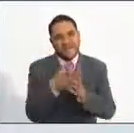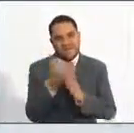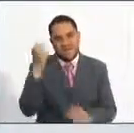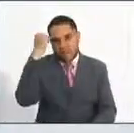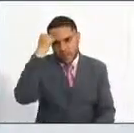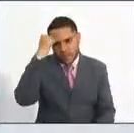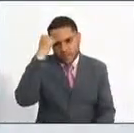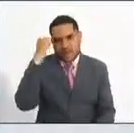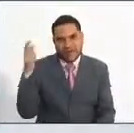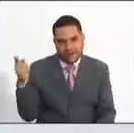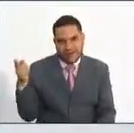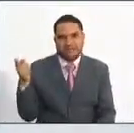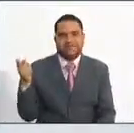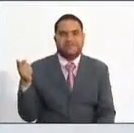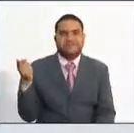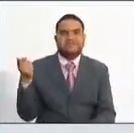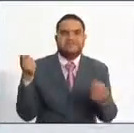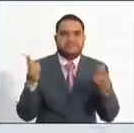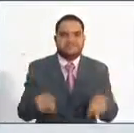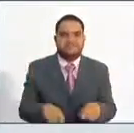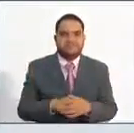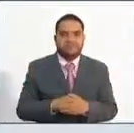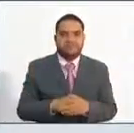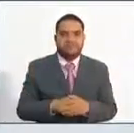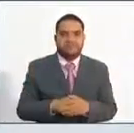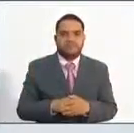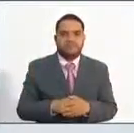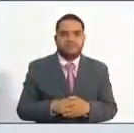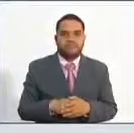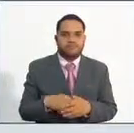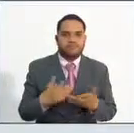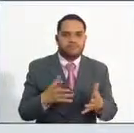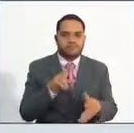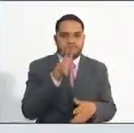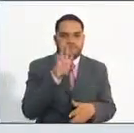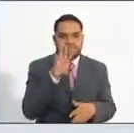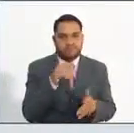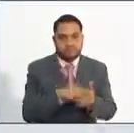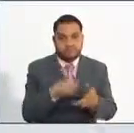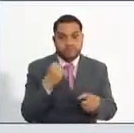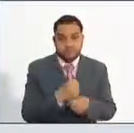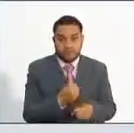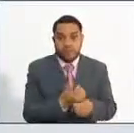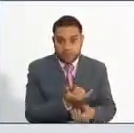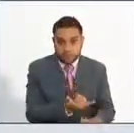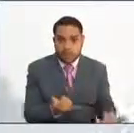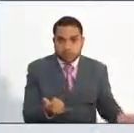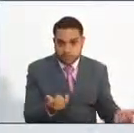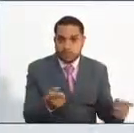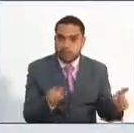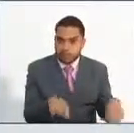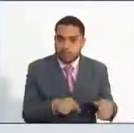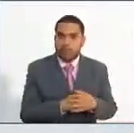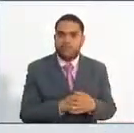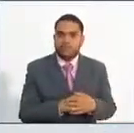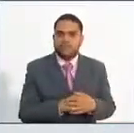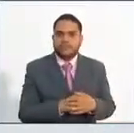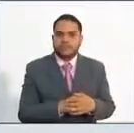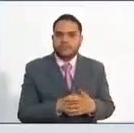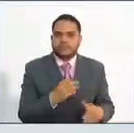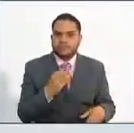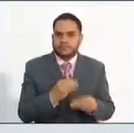mencionó Lesney, hablamos en este caso de más de 24 mil empleos allí trabajados. Tenemos otras